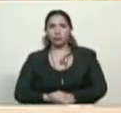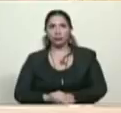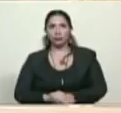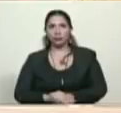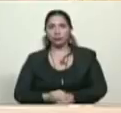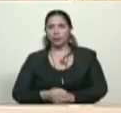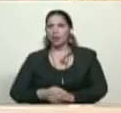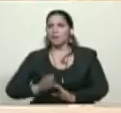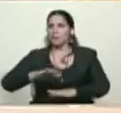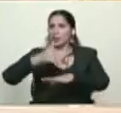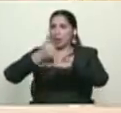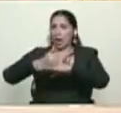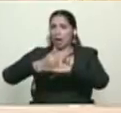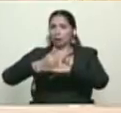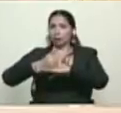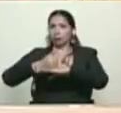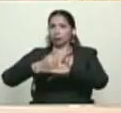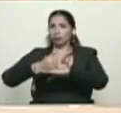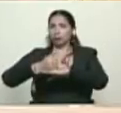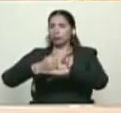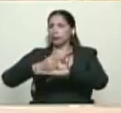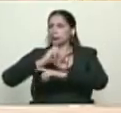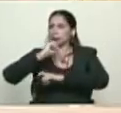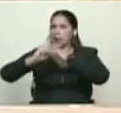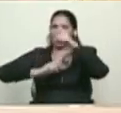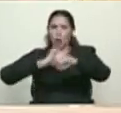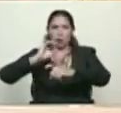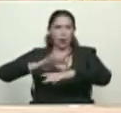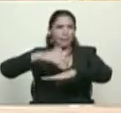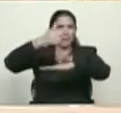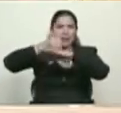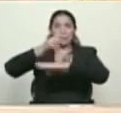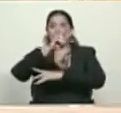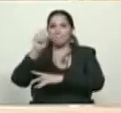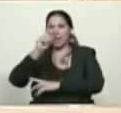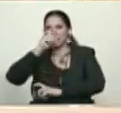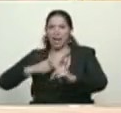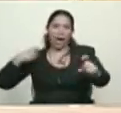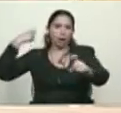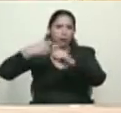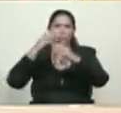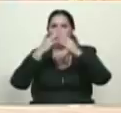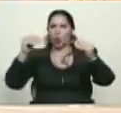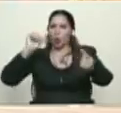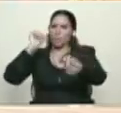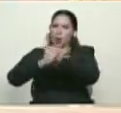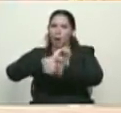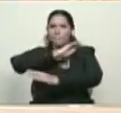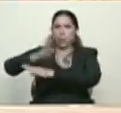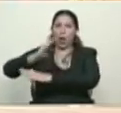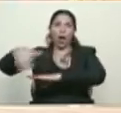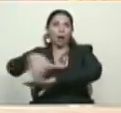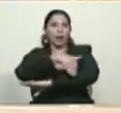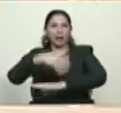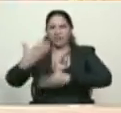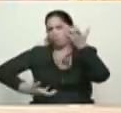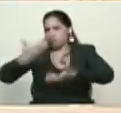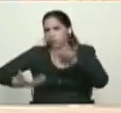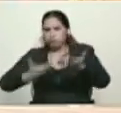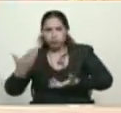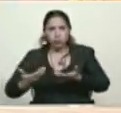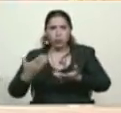celoso en la aplicación de la máxima pena de 20 años de cárcel a todo el que se capture en la calle, quemando,